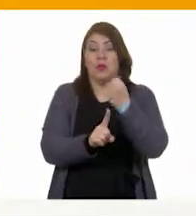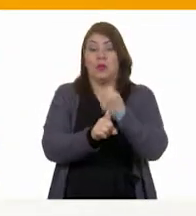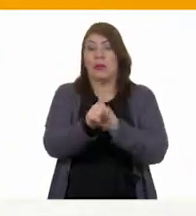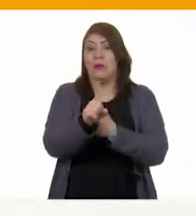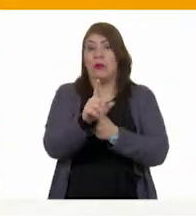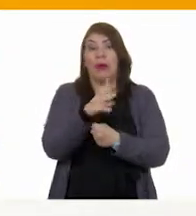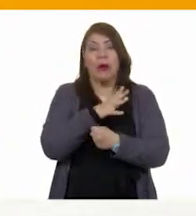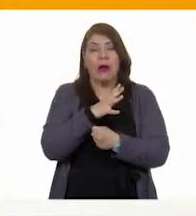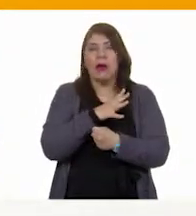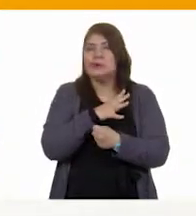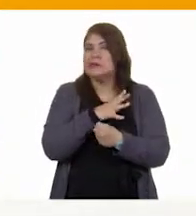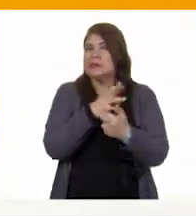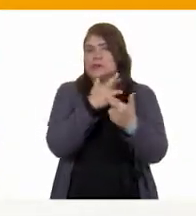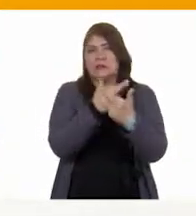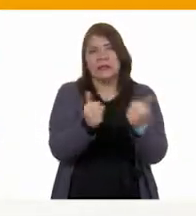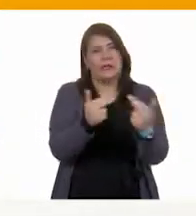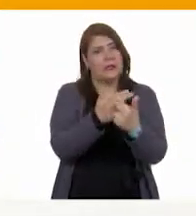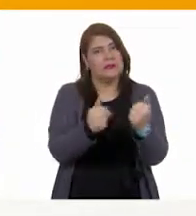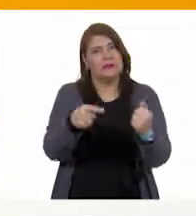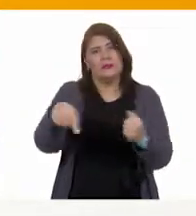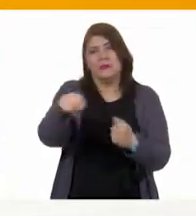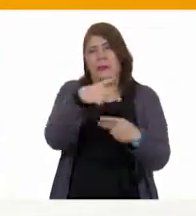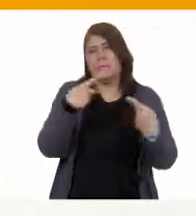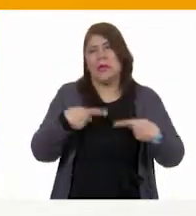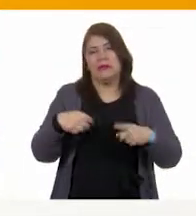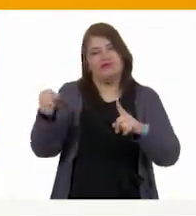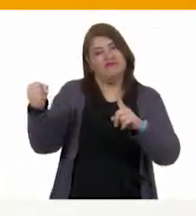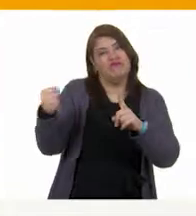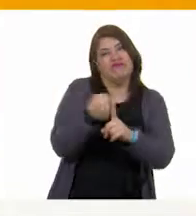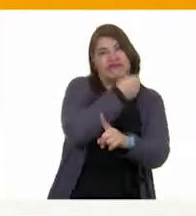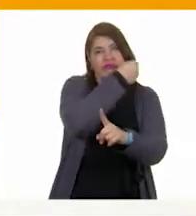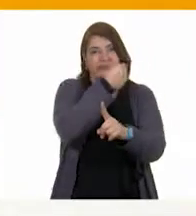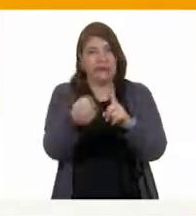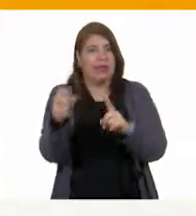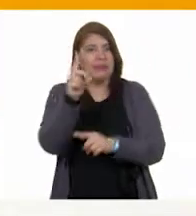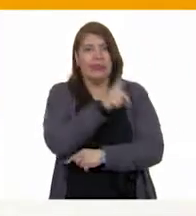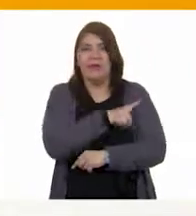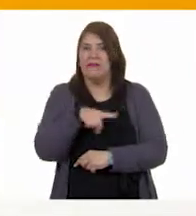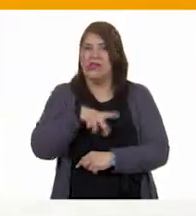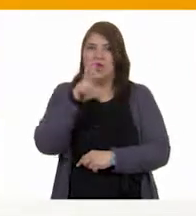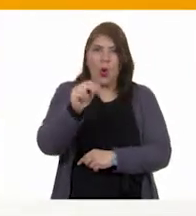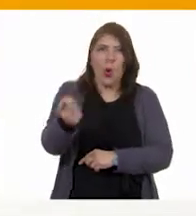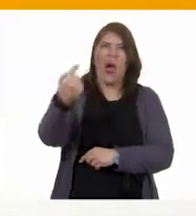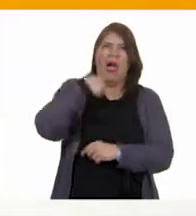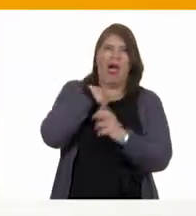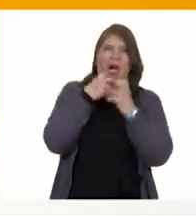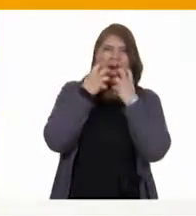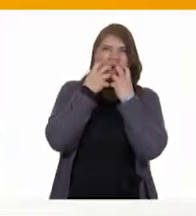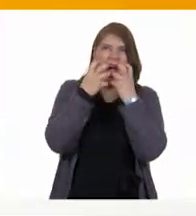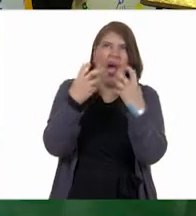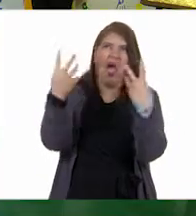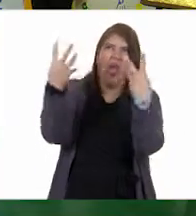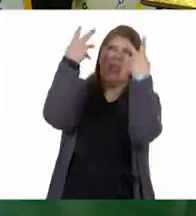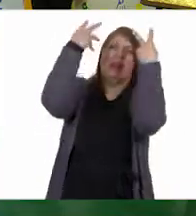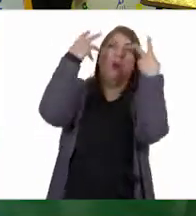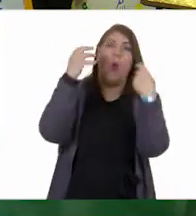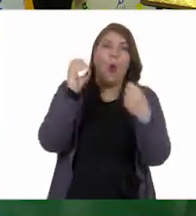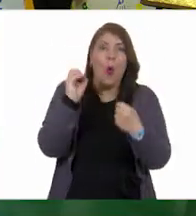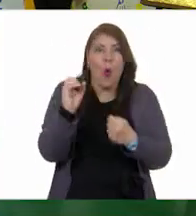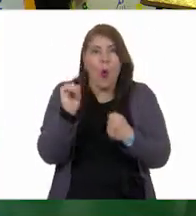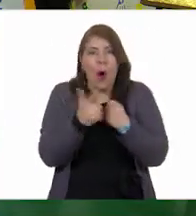nadie, nadie debe pegarnos. No, ni gritarnos, ni hacernos sentir mal.